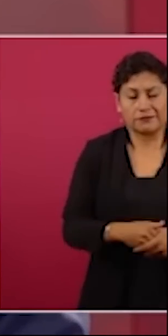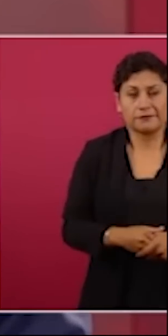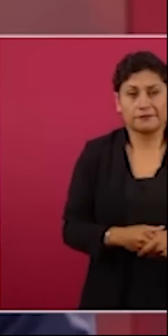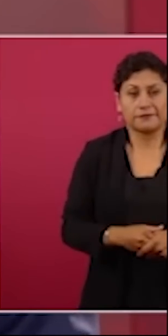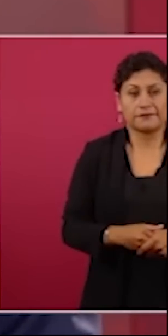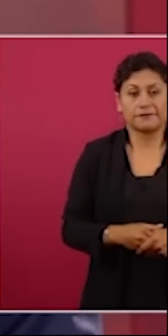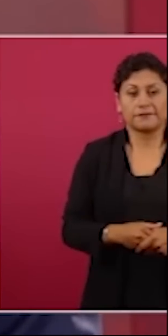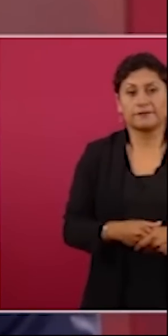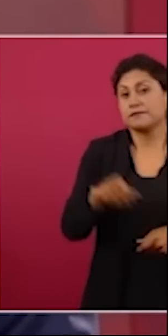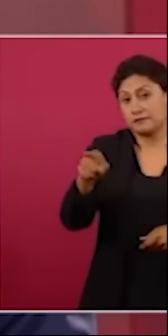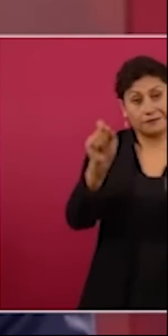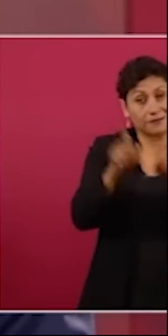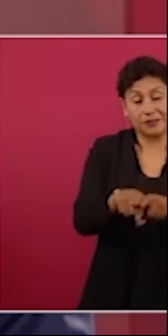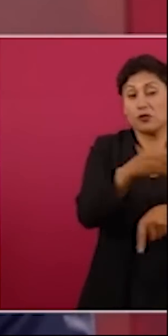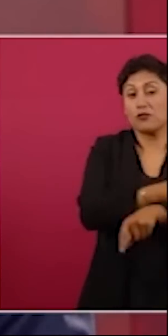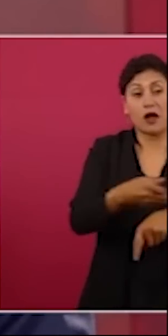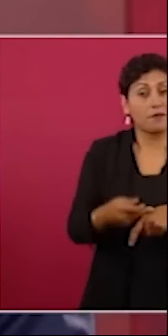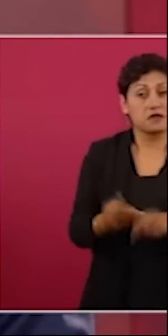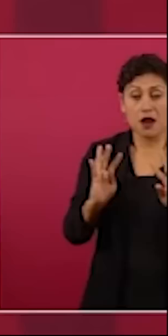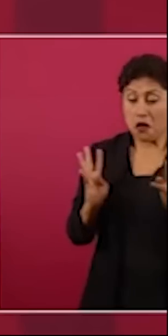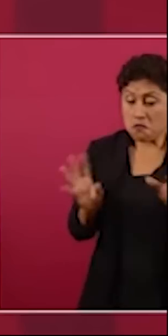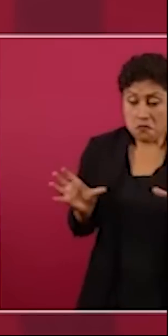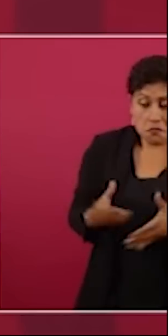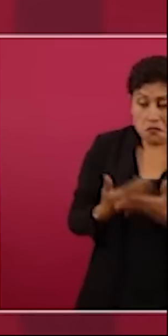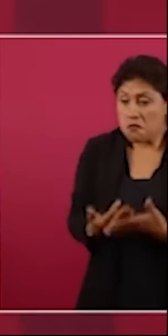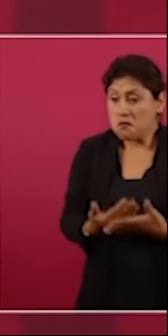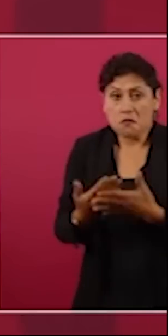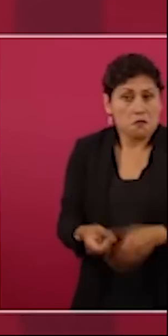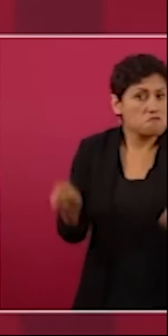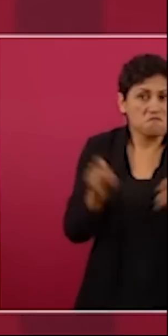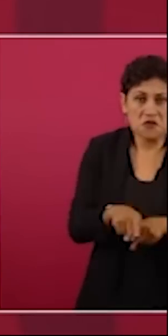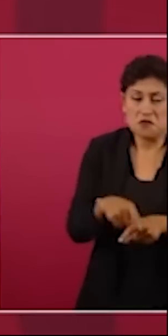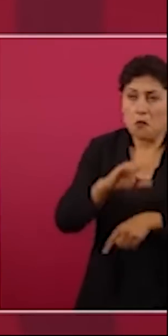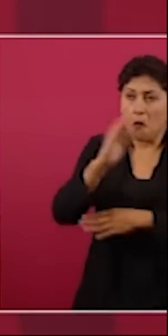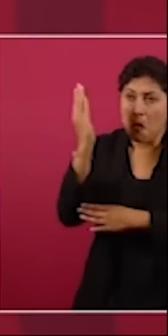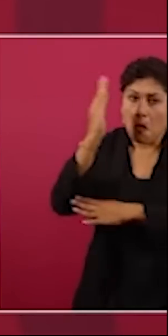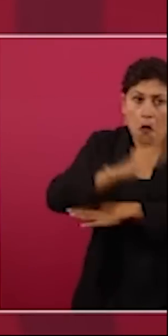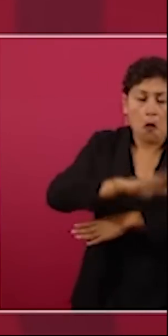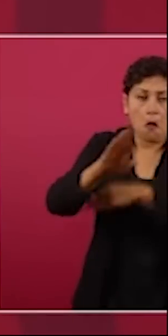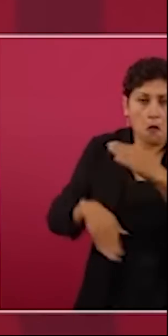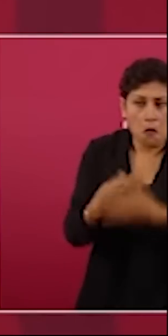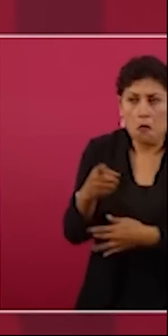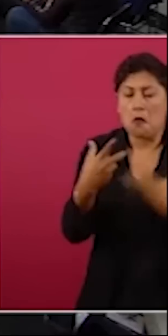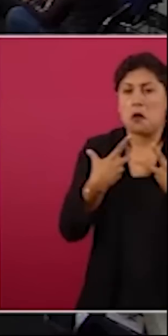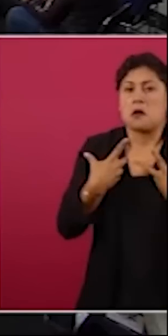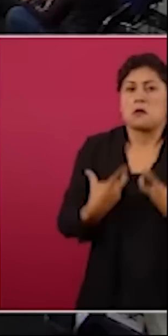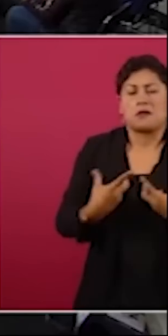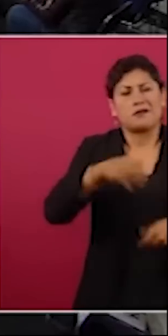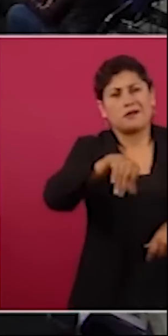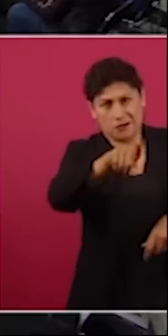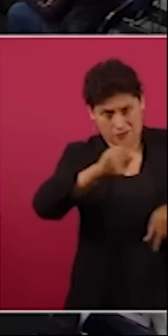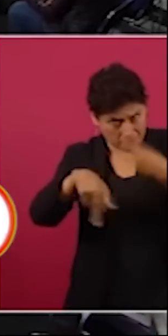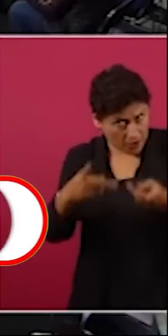que llegan ahí también al mismo tiempo y muy desesperados ¿usted se va a volver a reunir con ellos presidente?